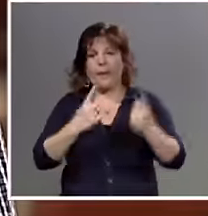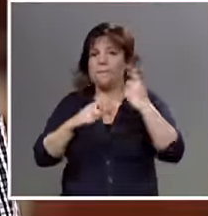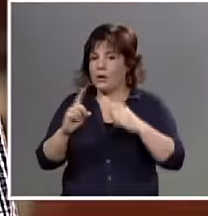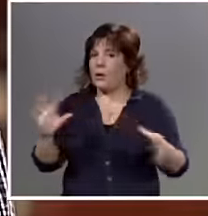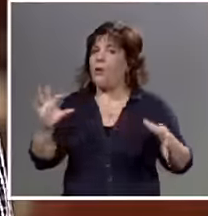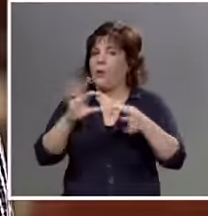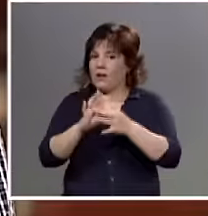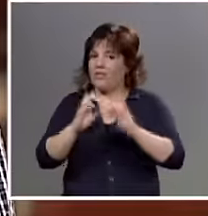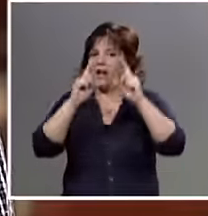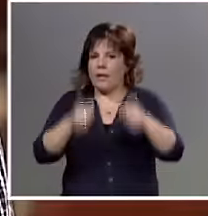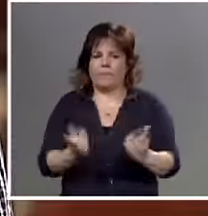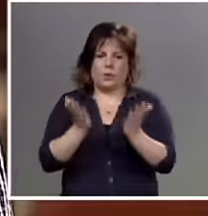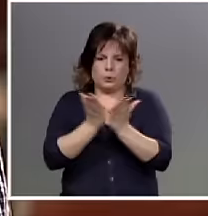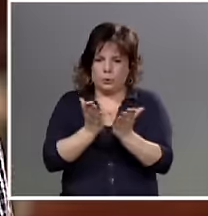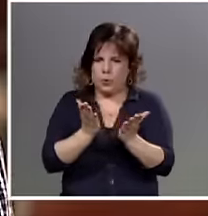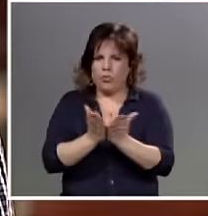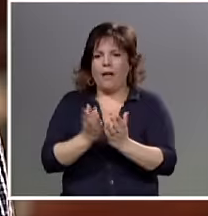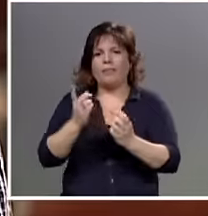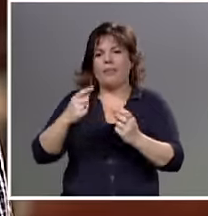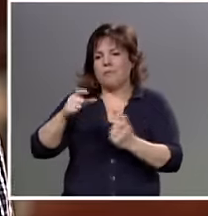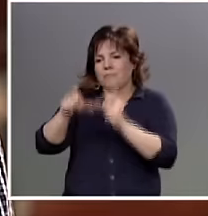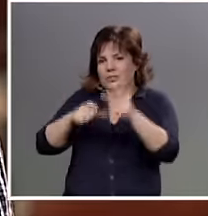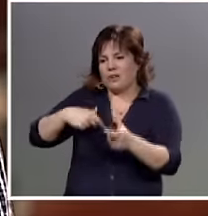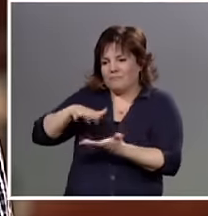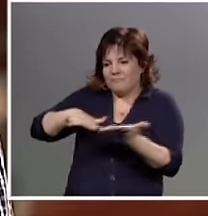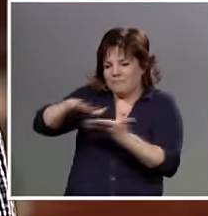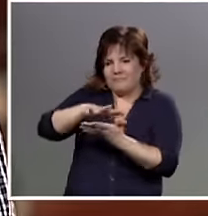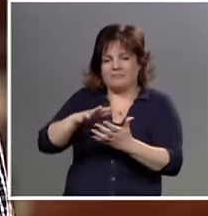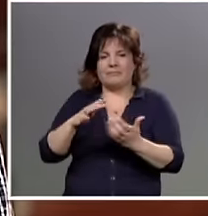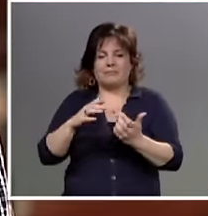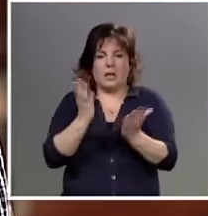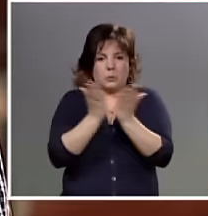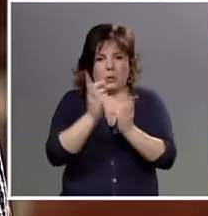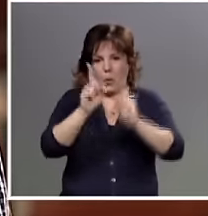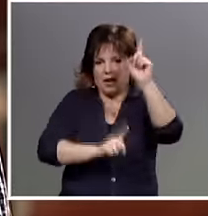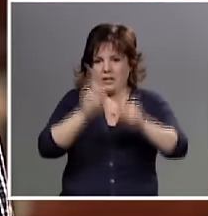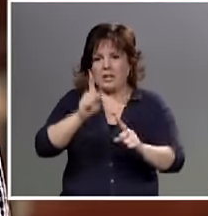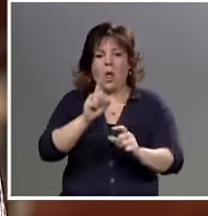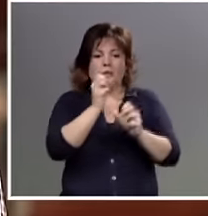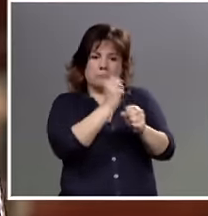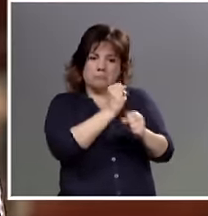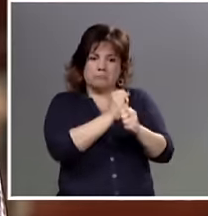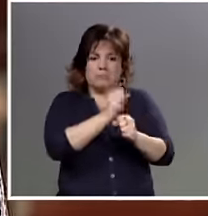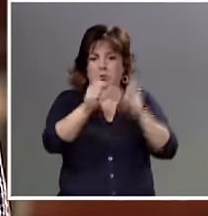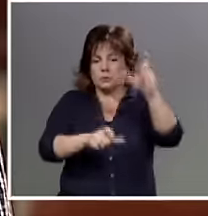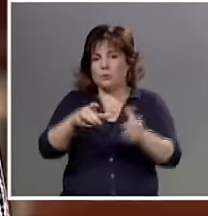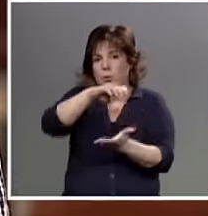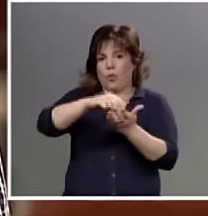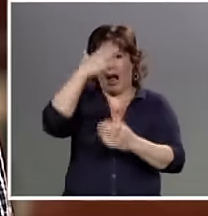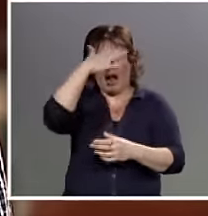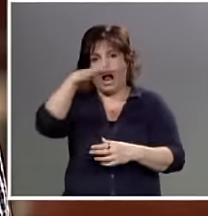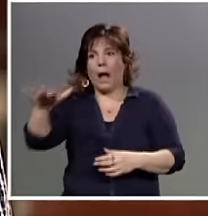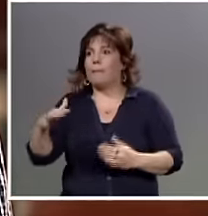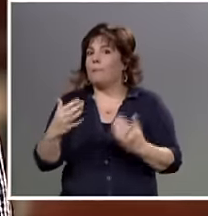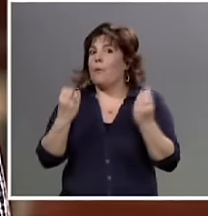también con los estudiantes, con las capas medias, con el mundo universitario, con los sectores laboriosos de la ciudad y el campo. Porque